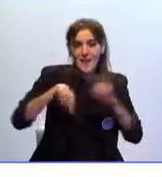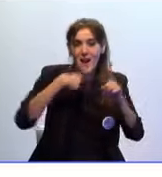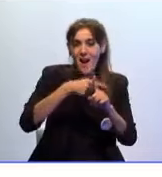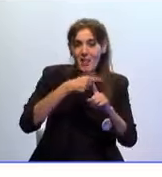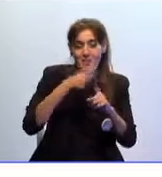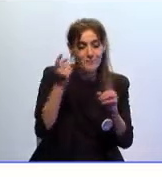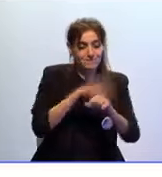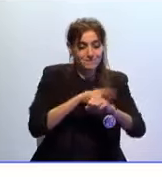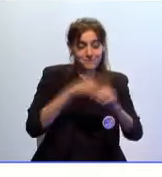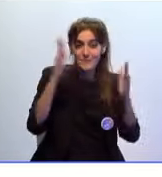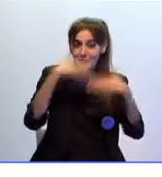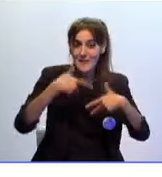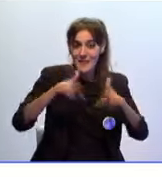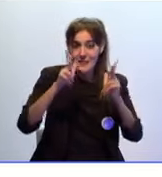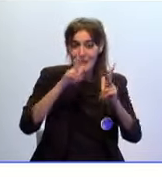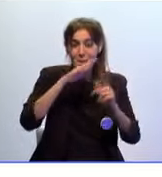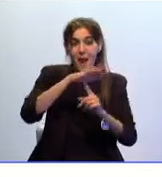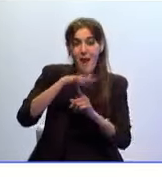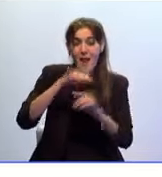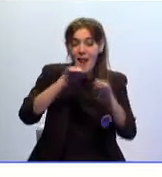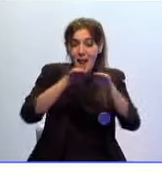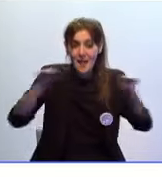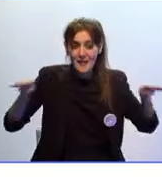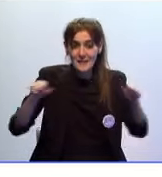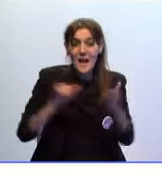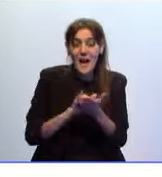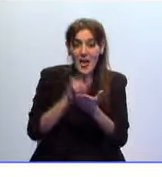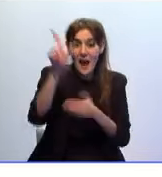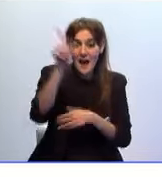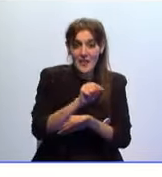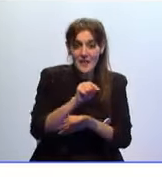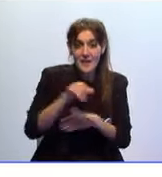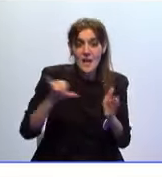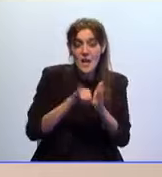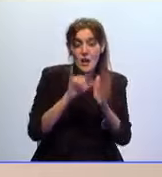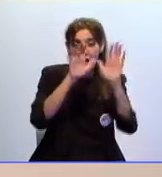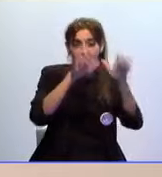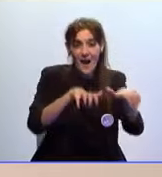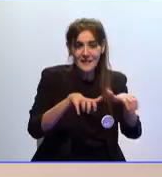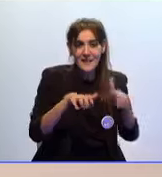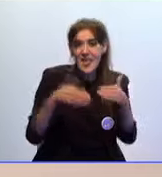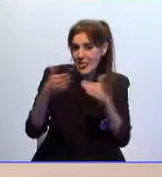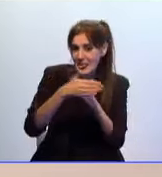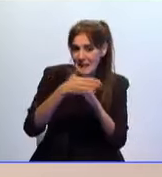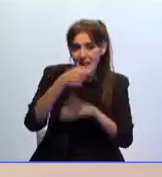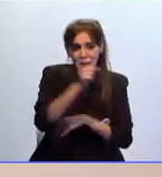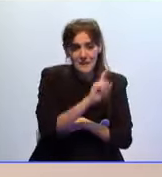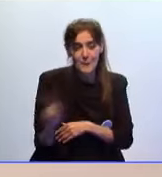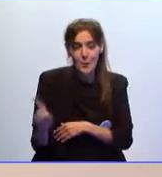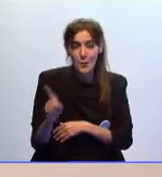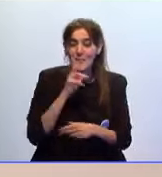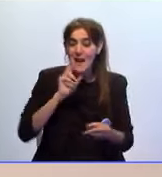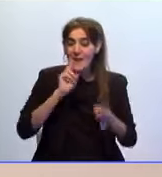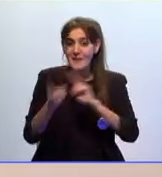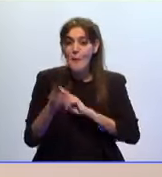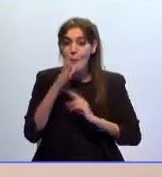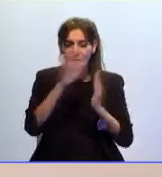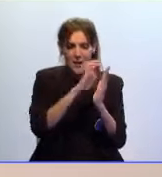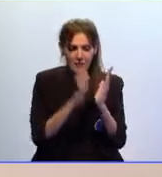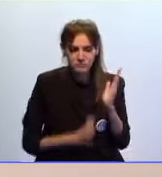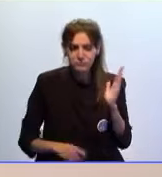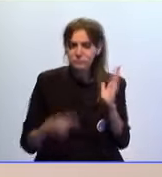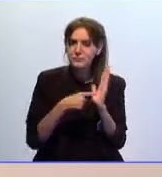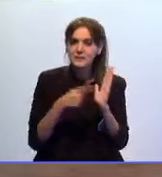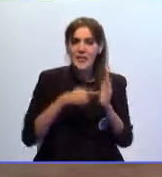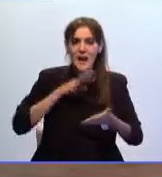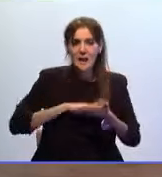había disponibilidad en la helisuperficie de Algeciras ni en la zona franca de Cádiz. Así las cosas en la respuesta escrita se afirma